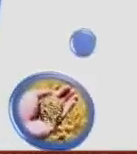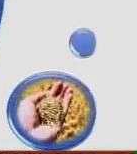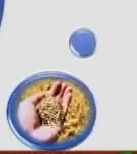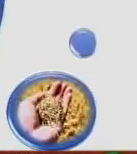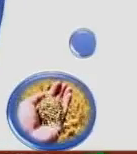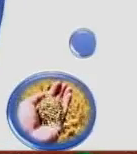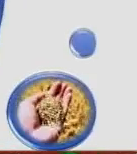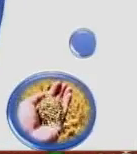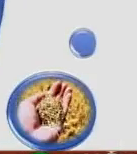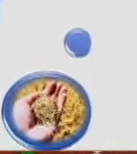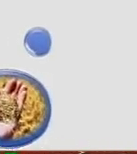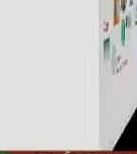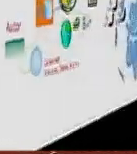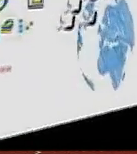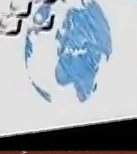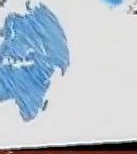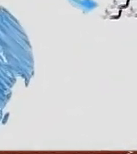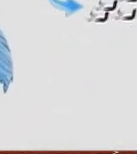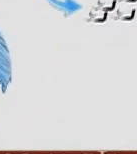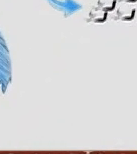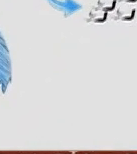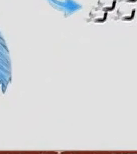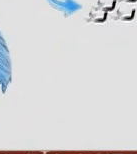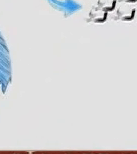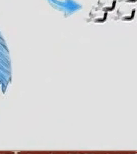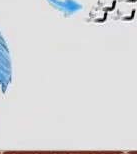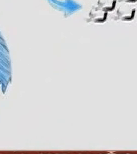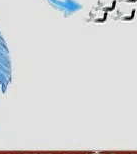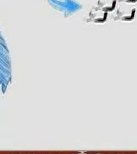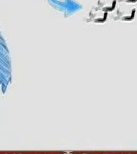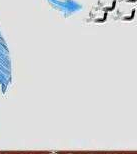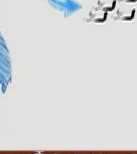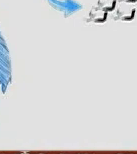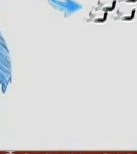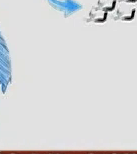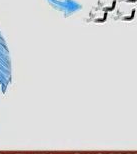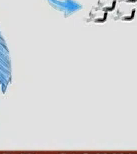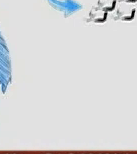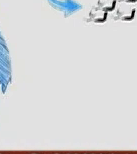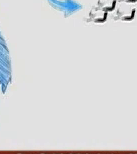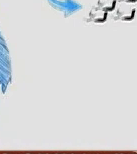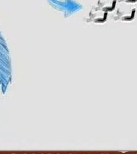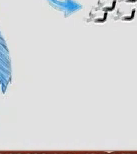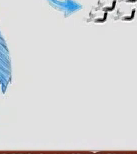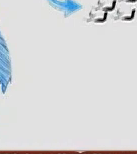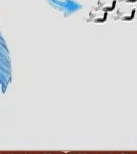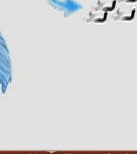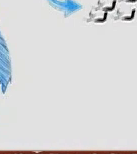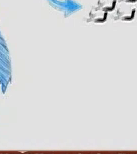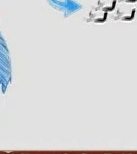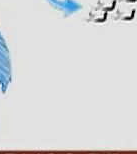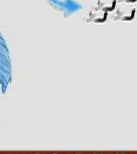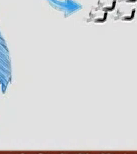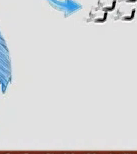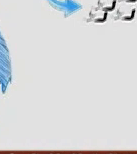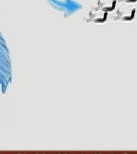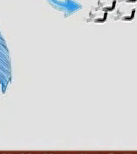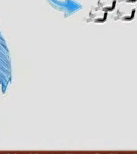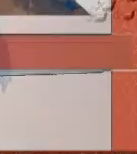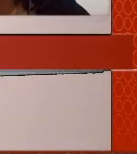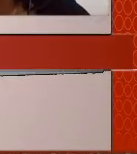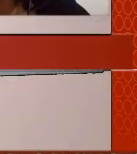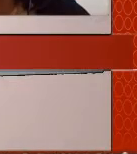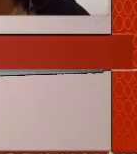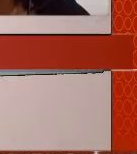plataforma de una motivación por conocer compartir y buscar otras formas de aprender Muy bien